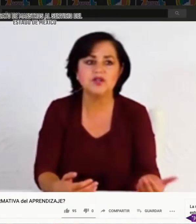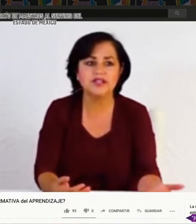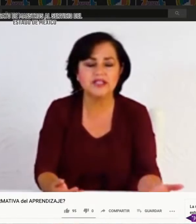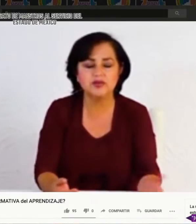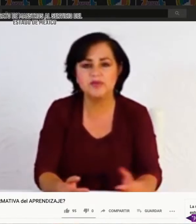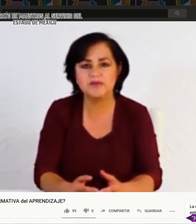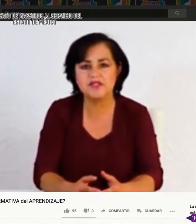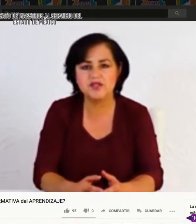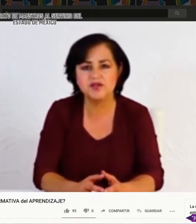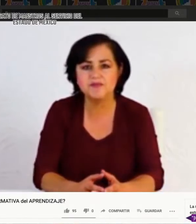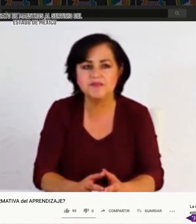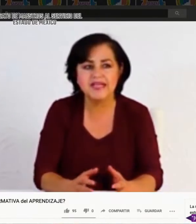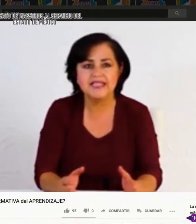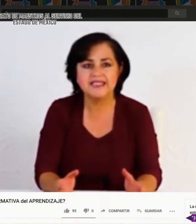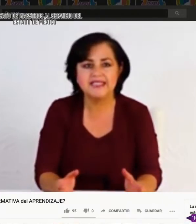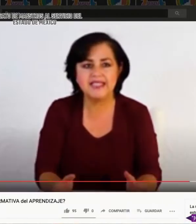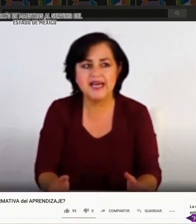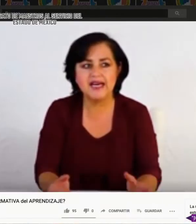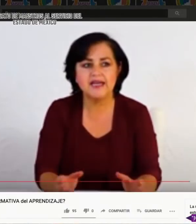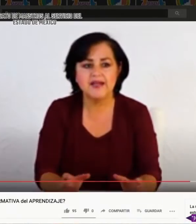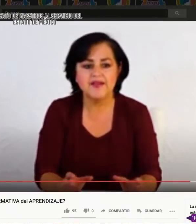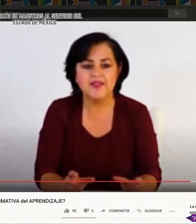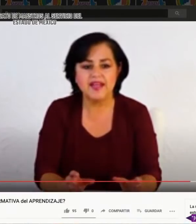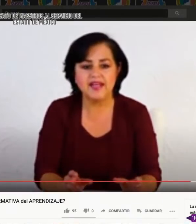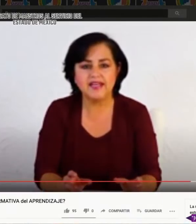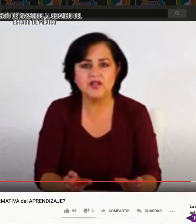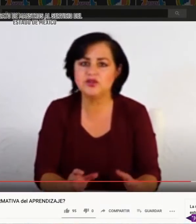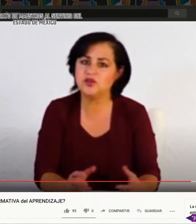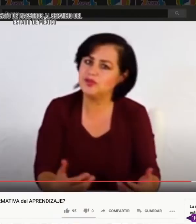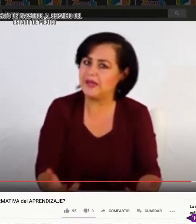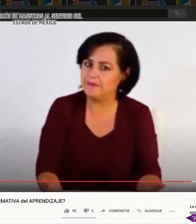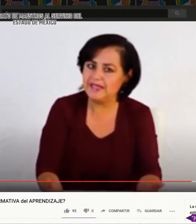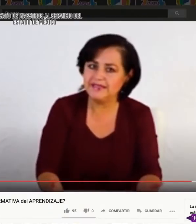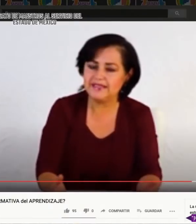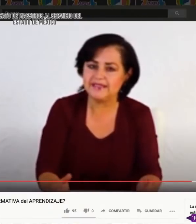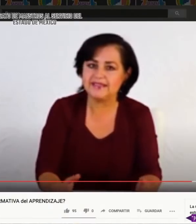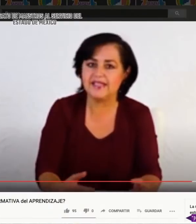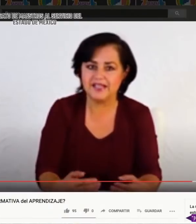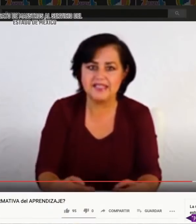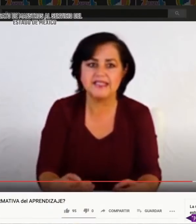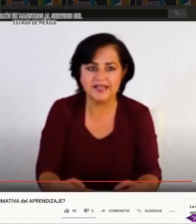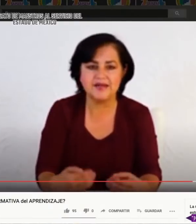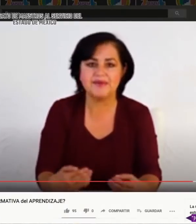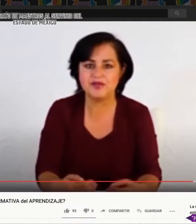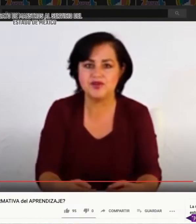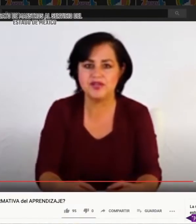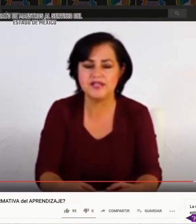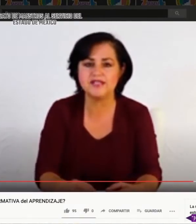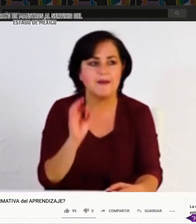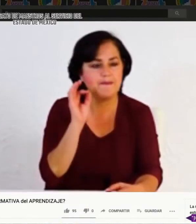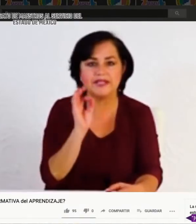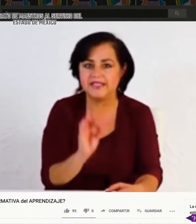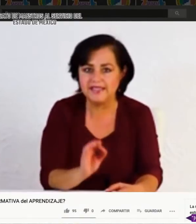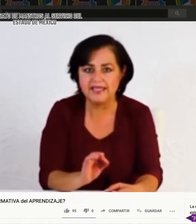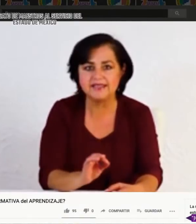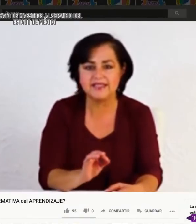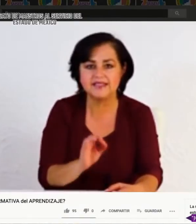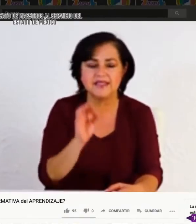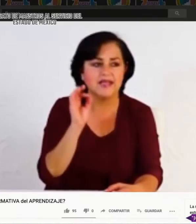o de supervisión sea que no somos capaces de realizar evaluaciones